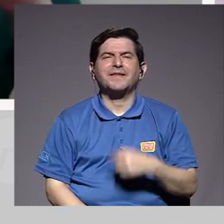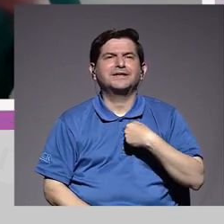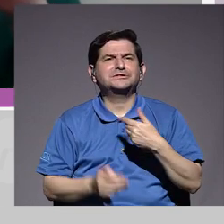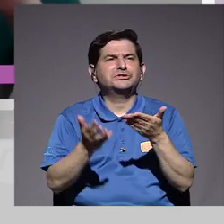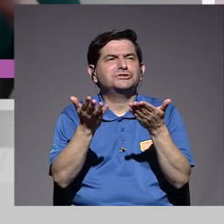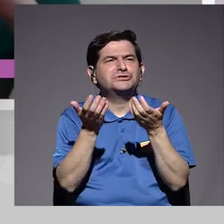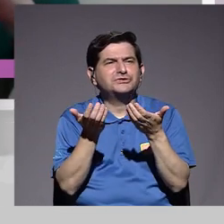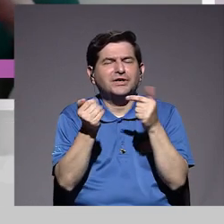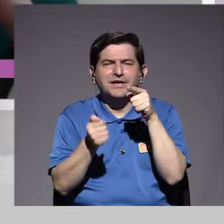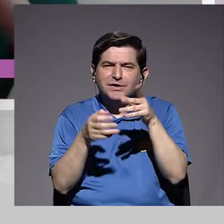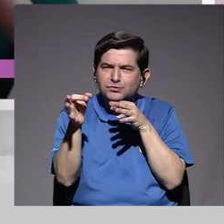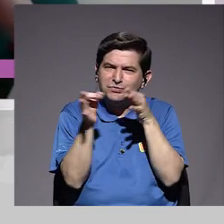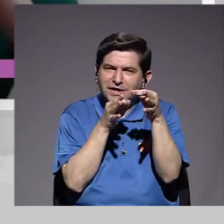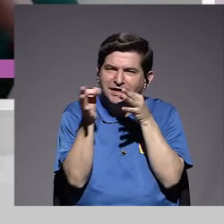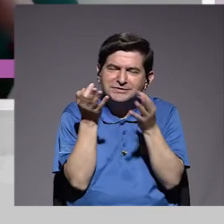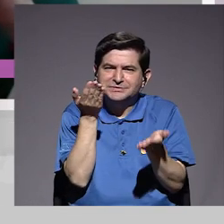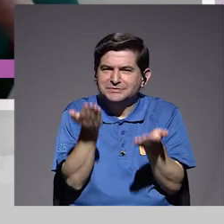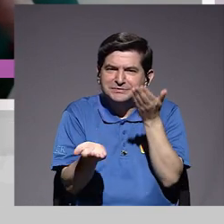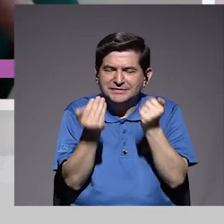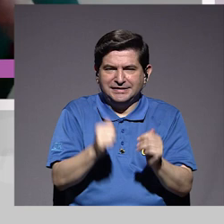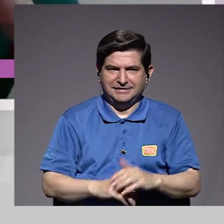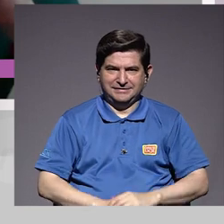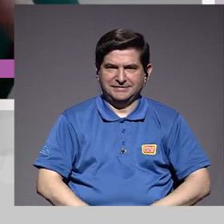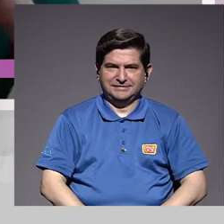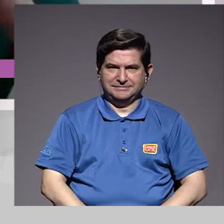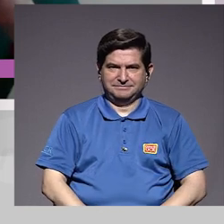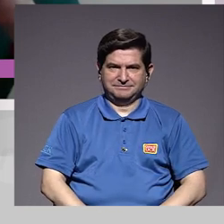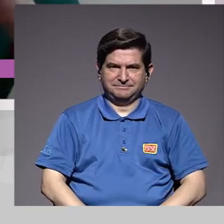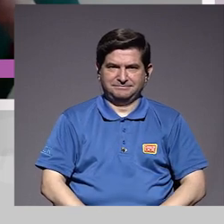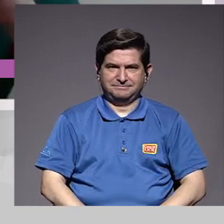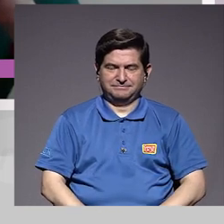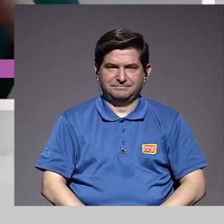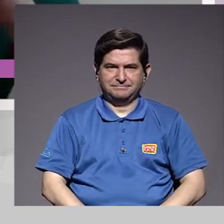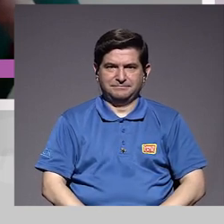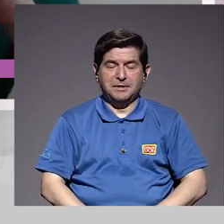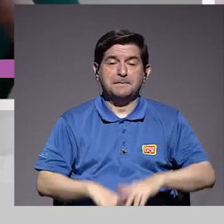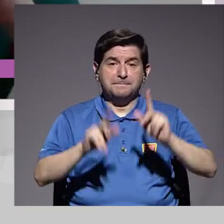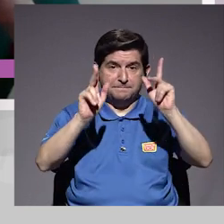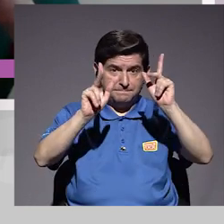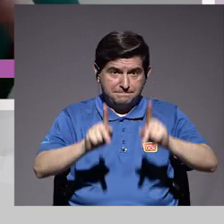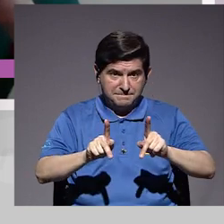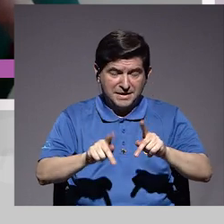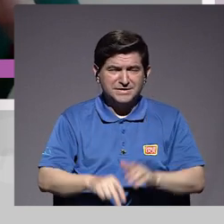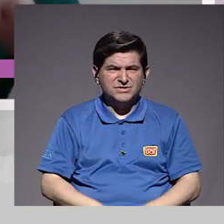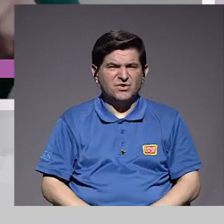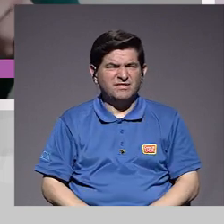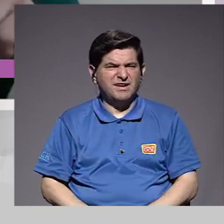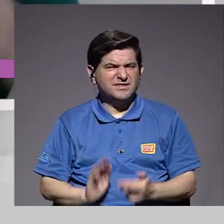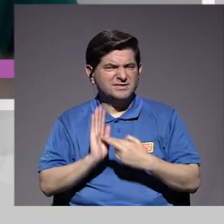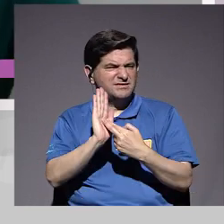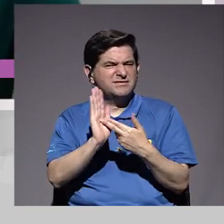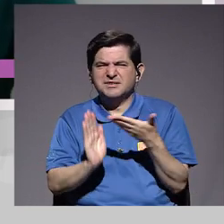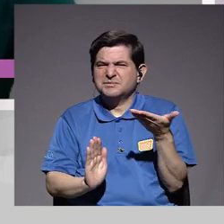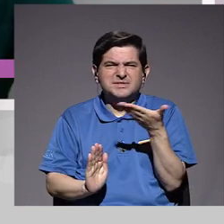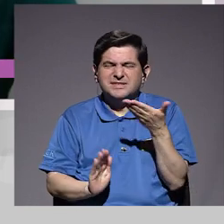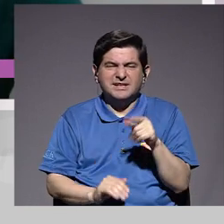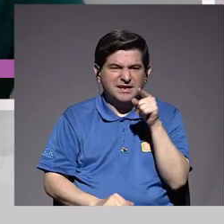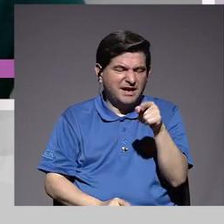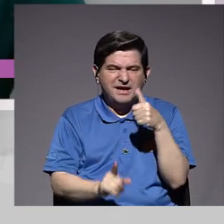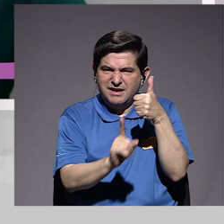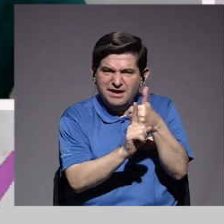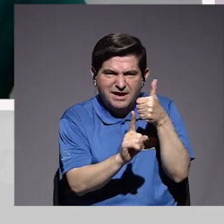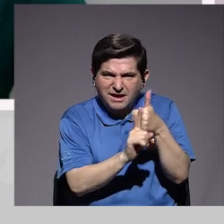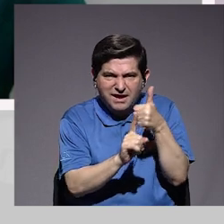sí quería, a ver, si usted nos puede contar un poco acerca de, digamos, ya para las personas, qué está representando para